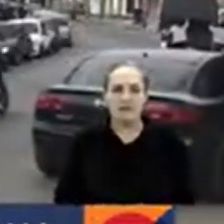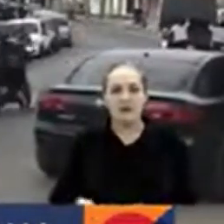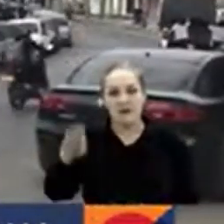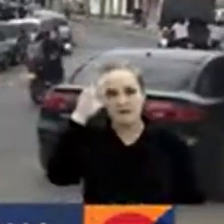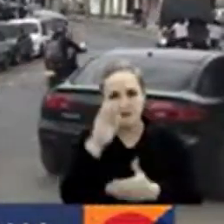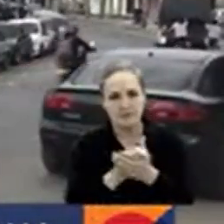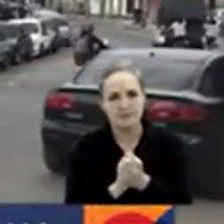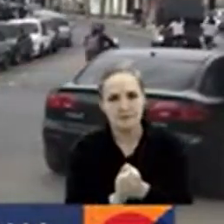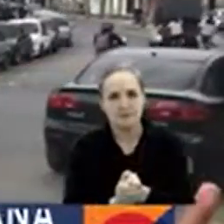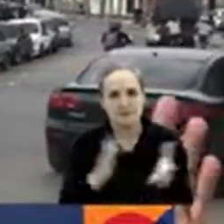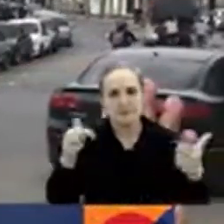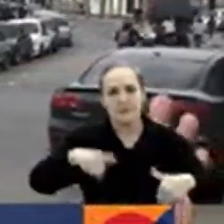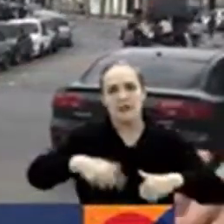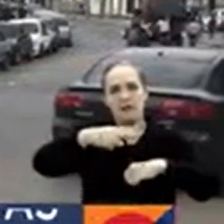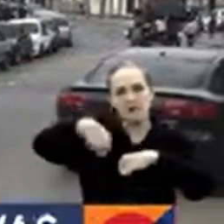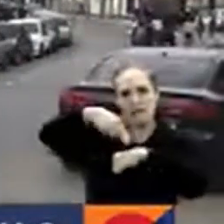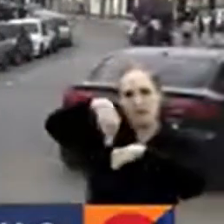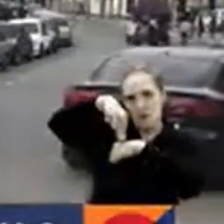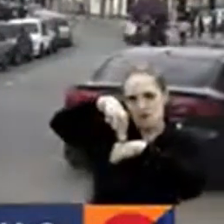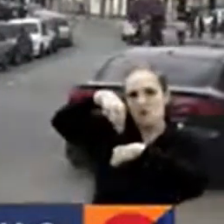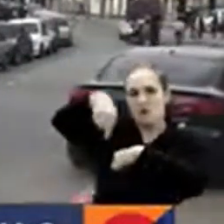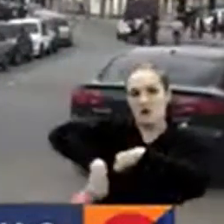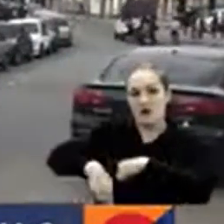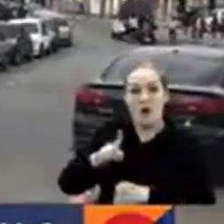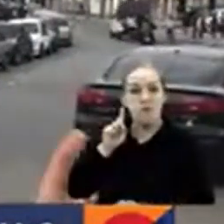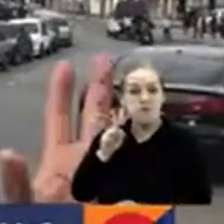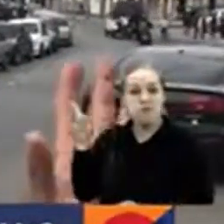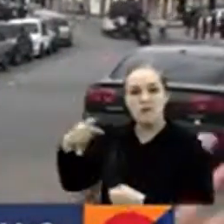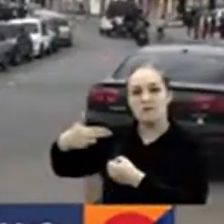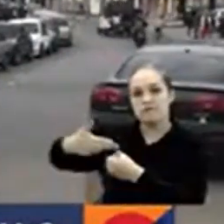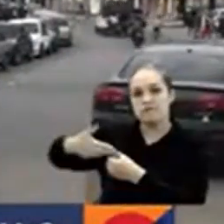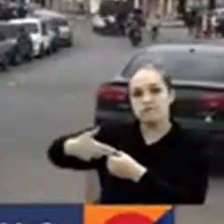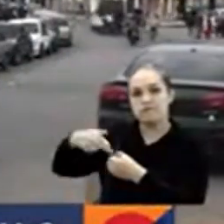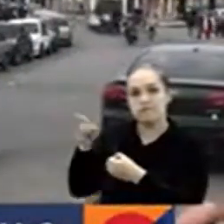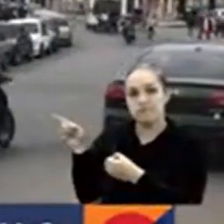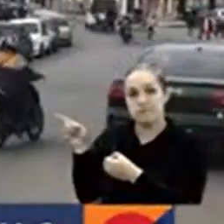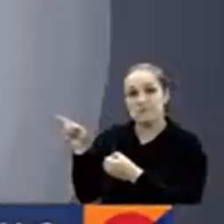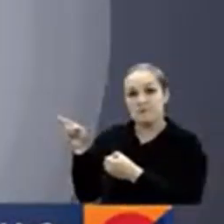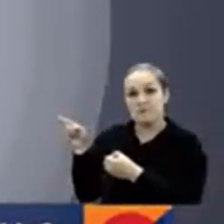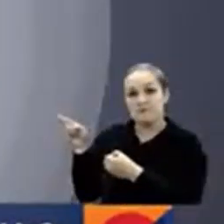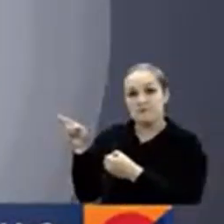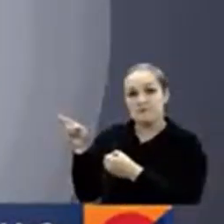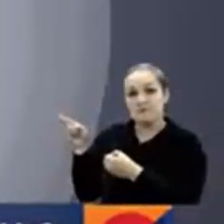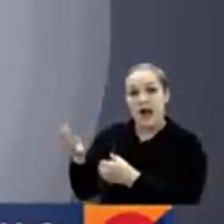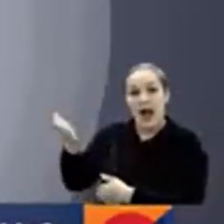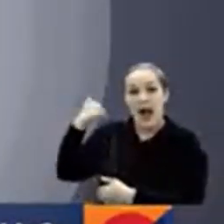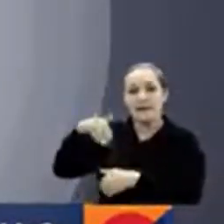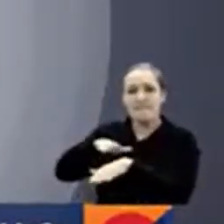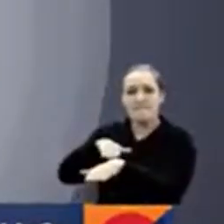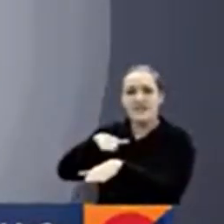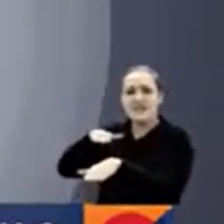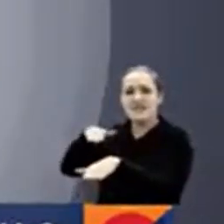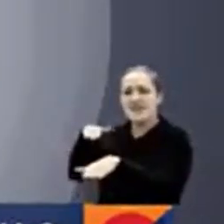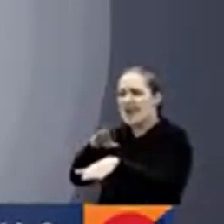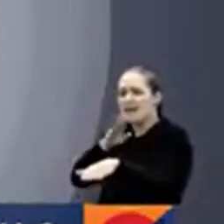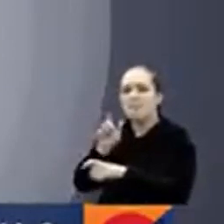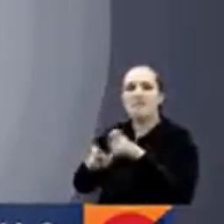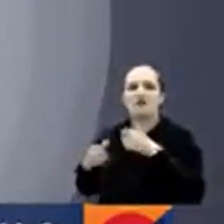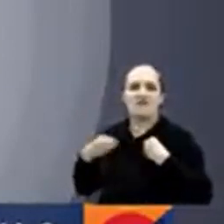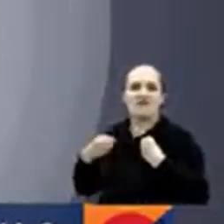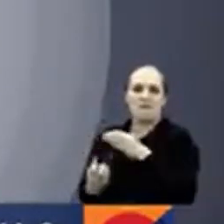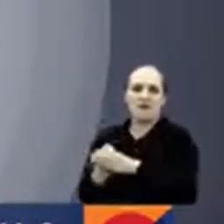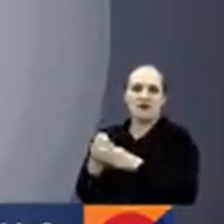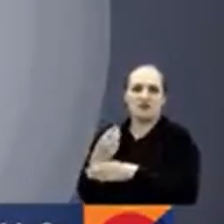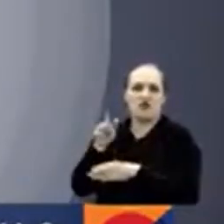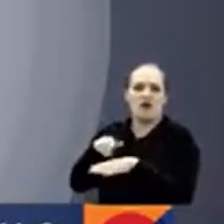saludo desde Nariño. Los saludamos desde una estación de servicio en donde desde hace varios días los pastuzos hacen fila para abastecerse de combustible.